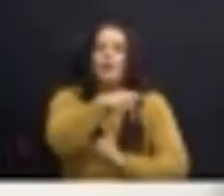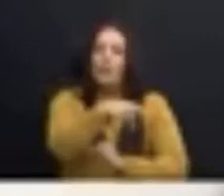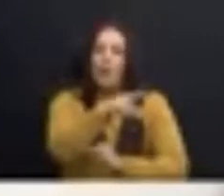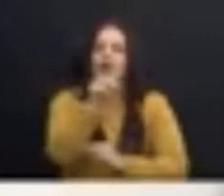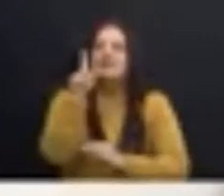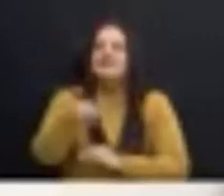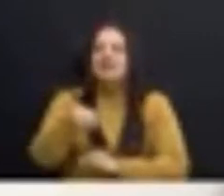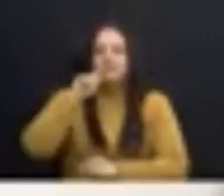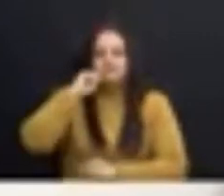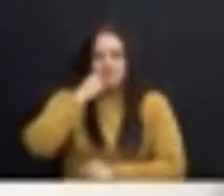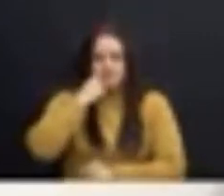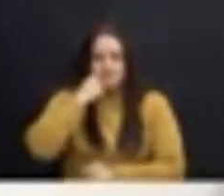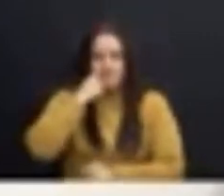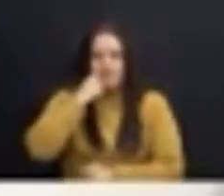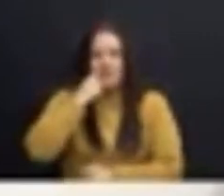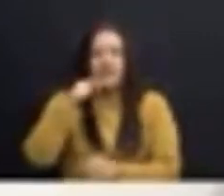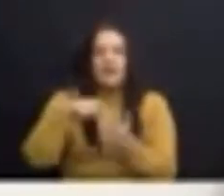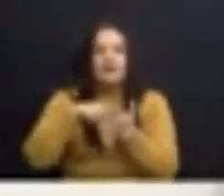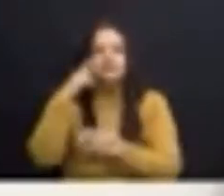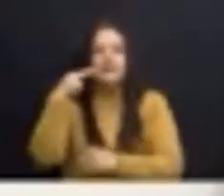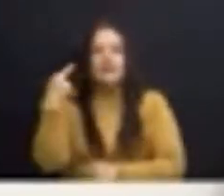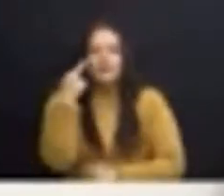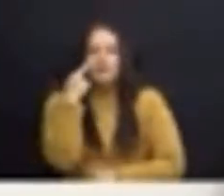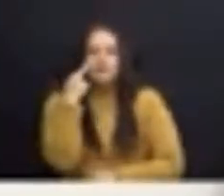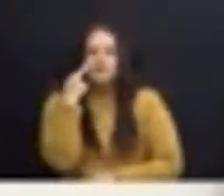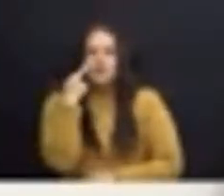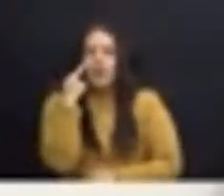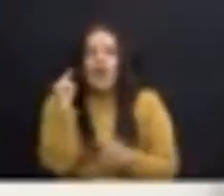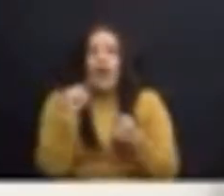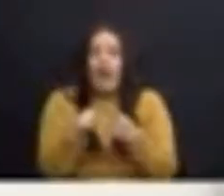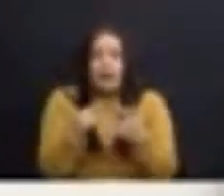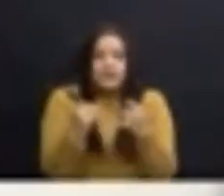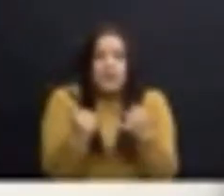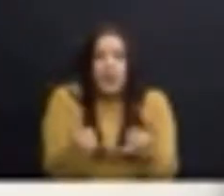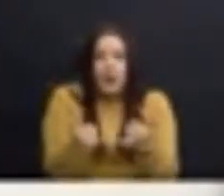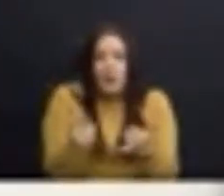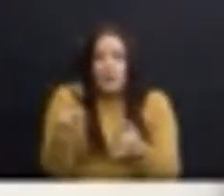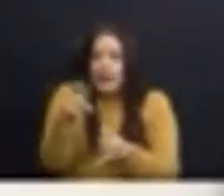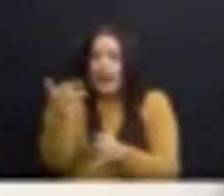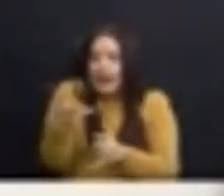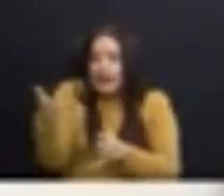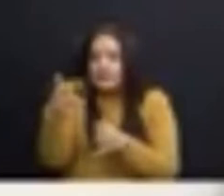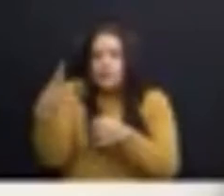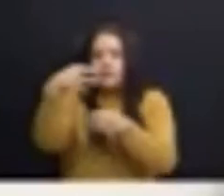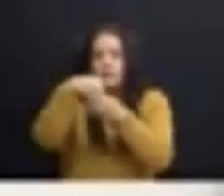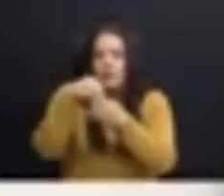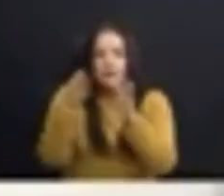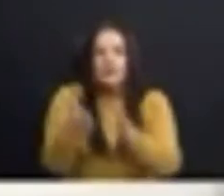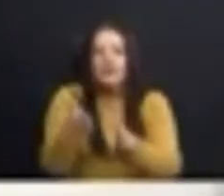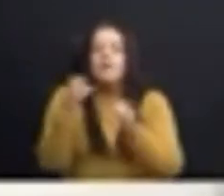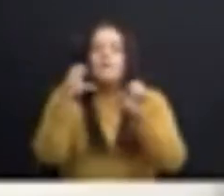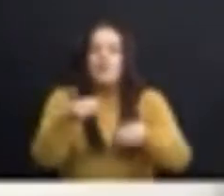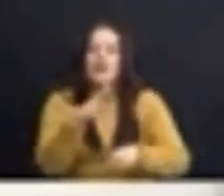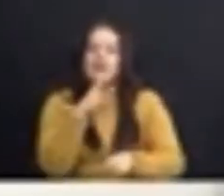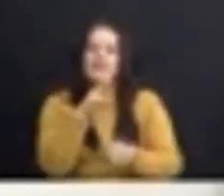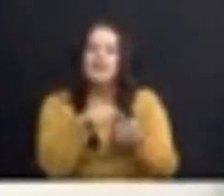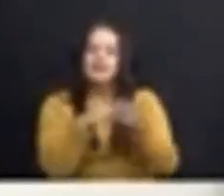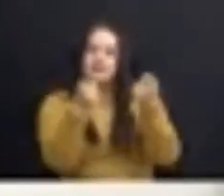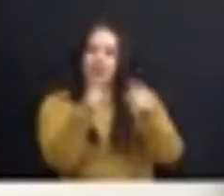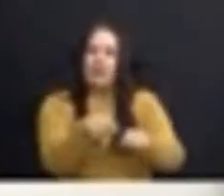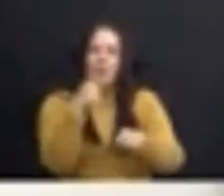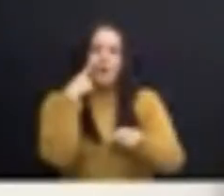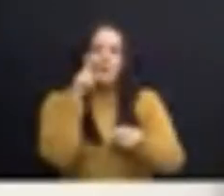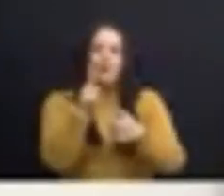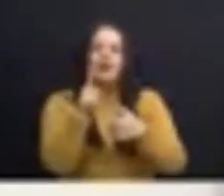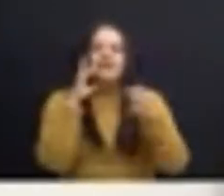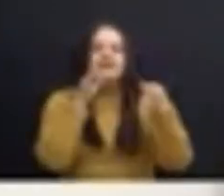confidencial, razón por la cual hasta ahora es que los involucrados pueden hablar de este caso, tras la decisión del